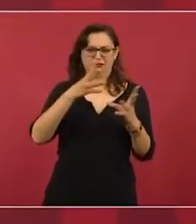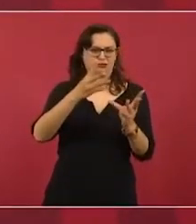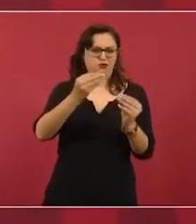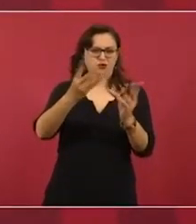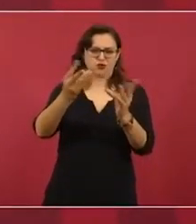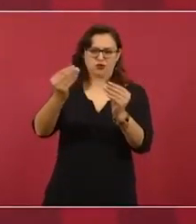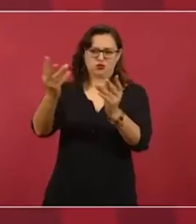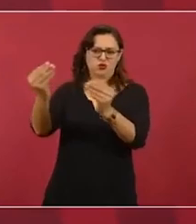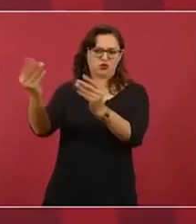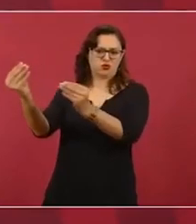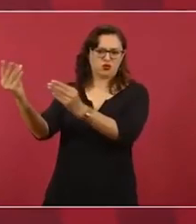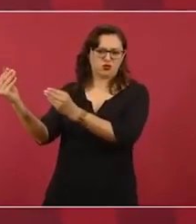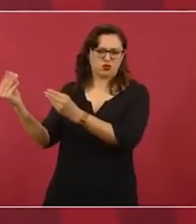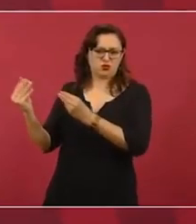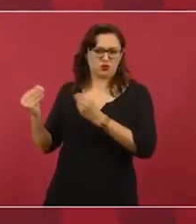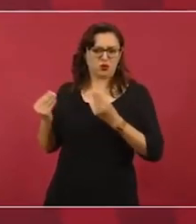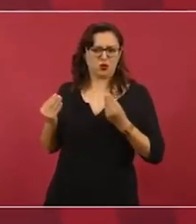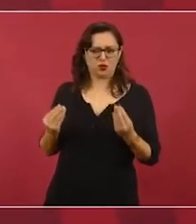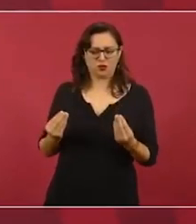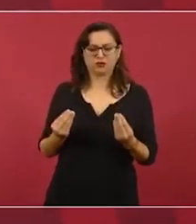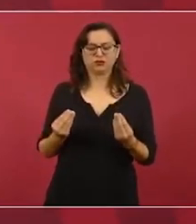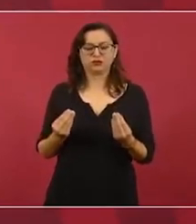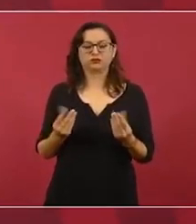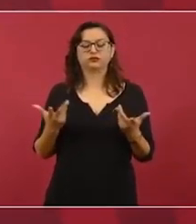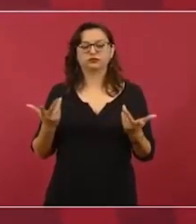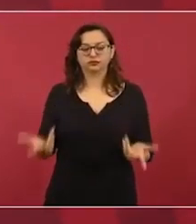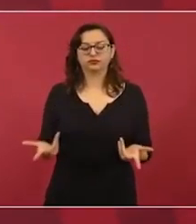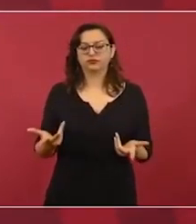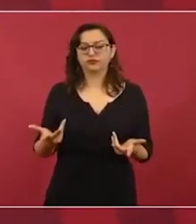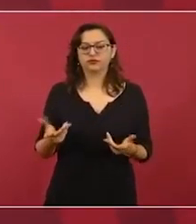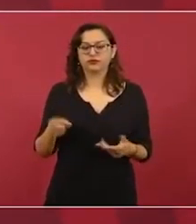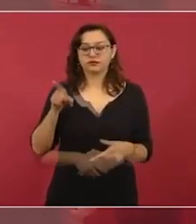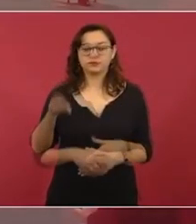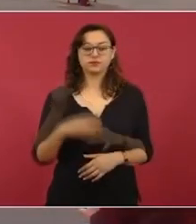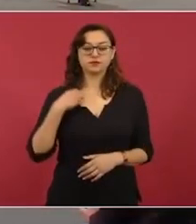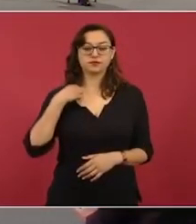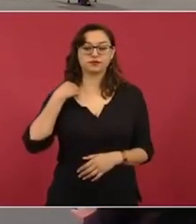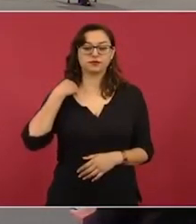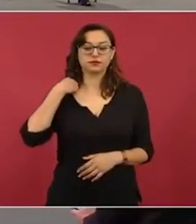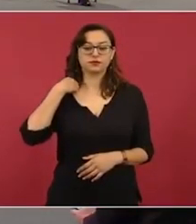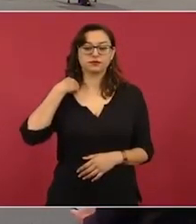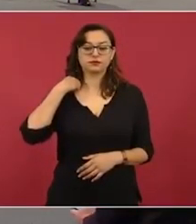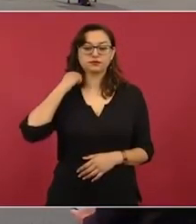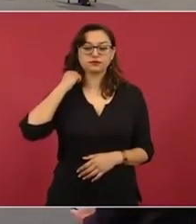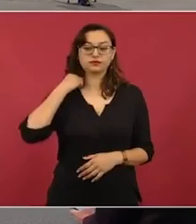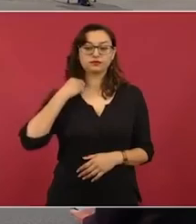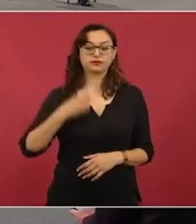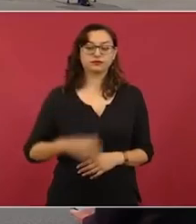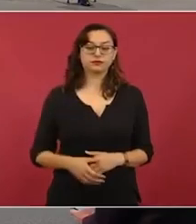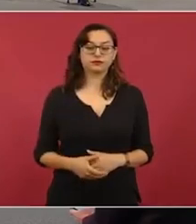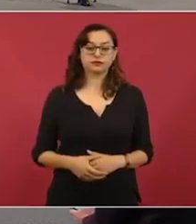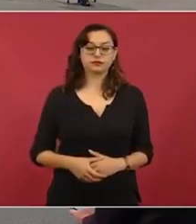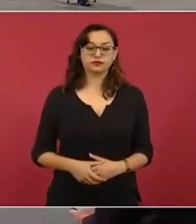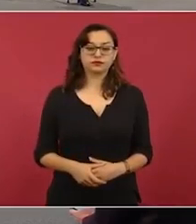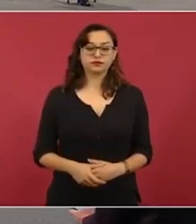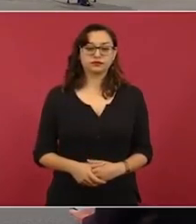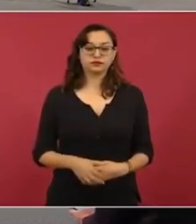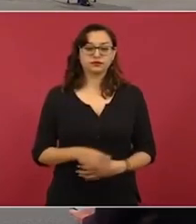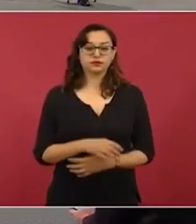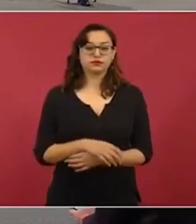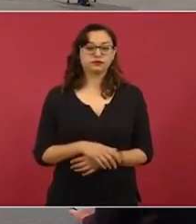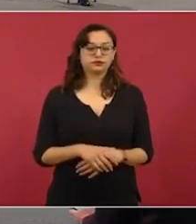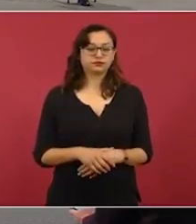la mayoría de los que actúan o interactúan en las redes sociales. Miren aquí, este